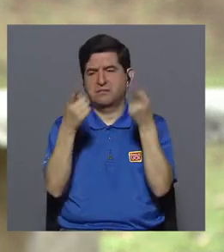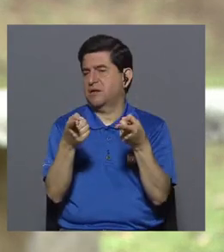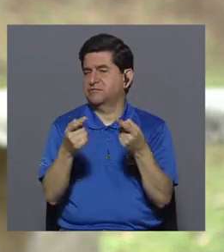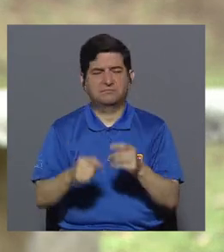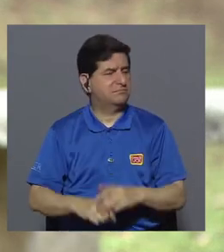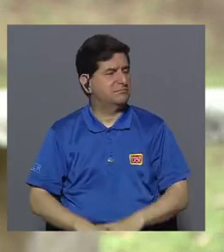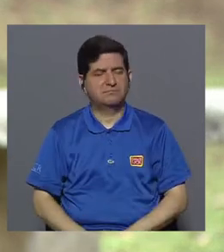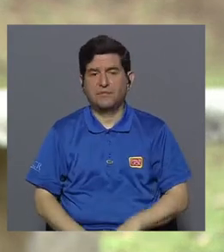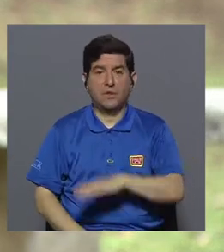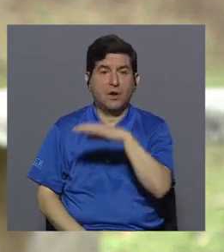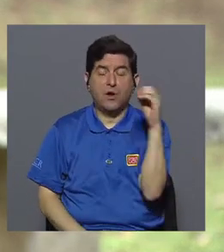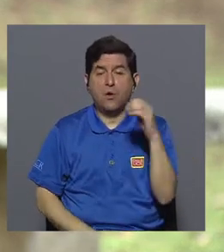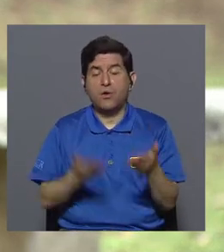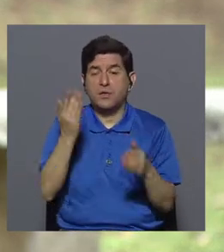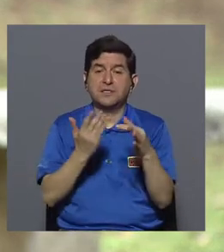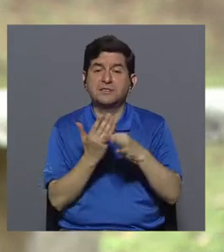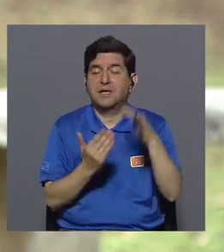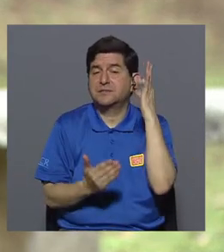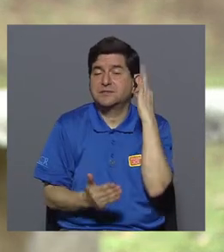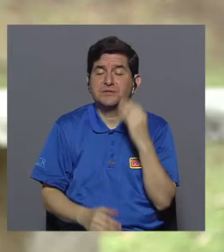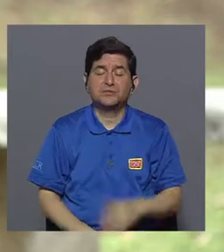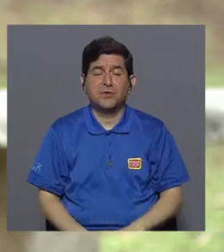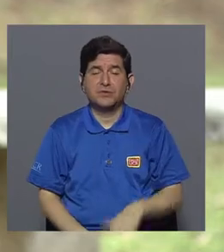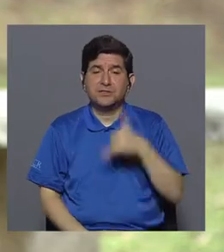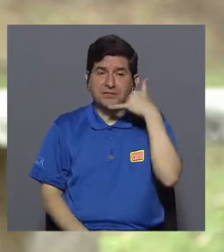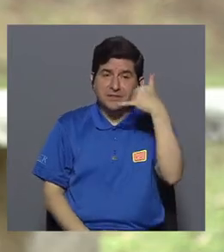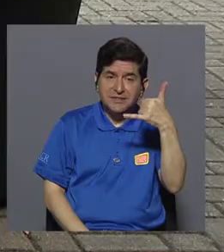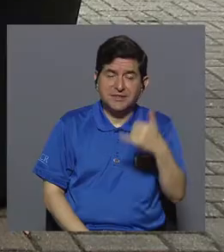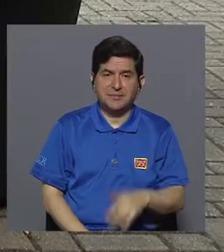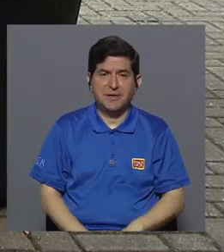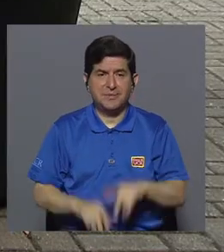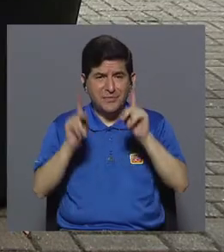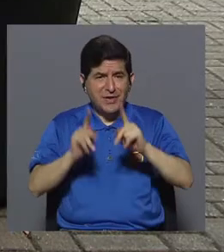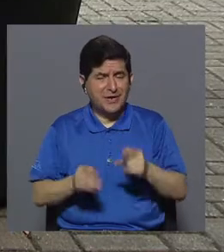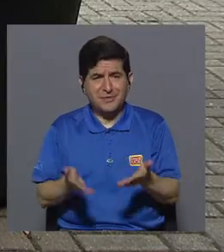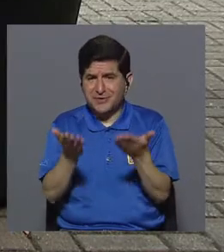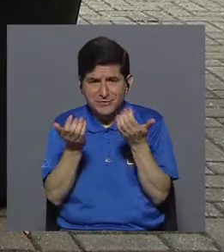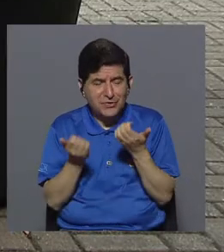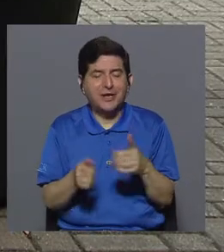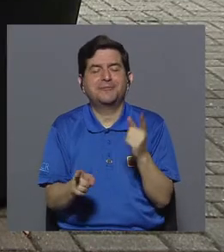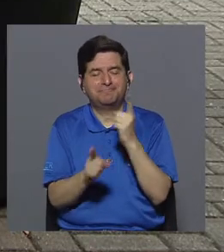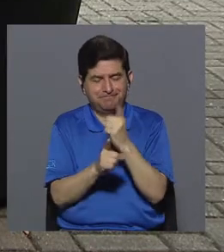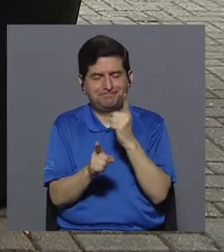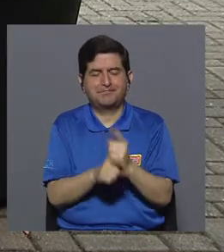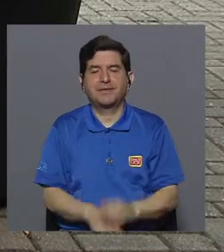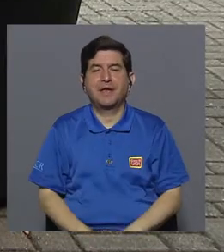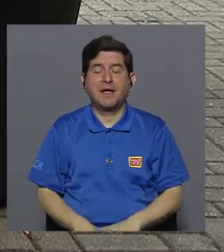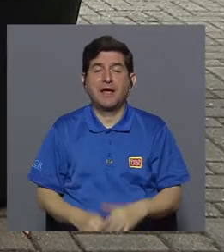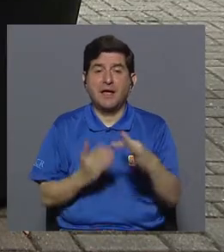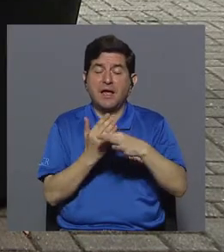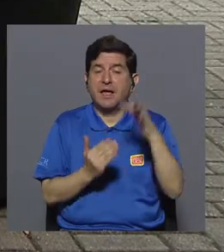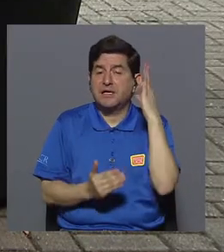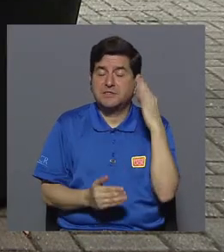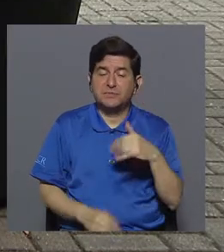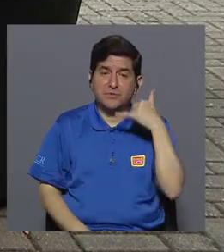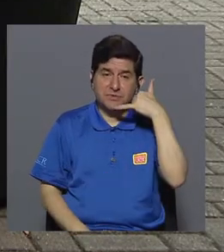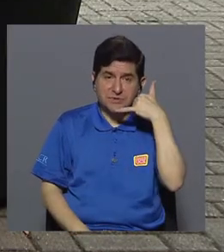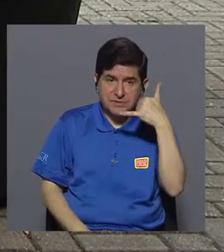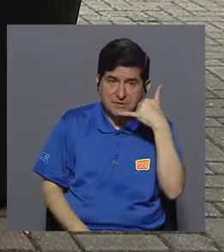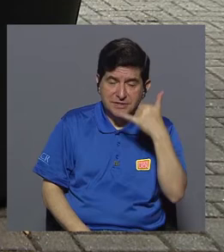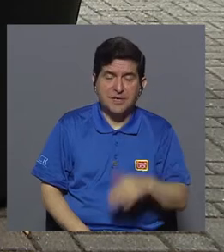no se presenta, ¿verdad? O inclusive esposas que llaman para... ¿y cuando no quiere? Exactamente, esposas que llaman para sacarle cita